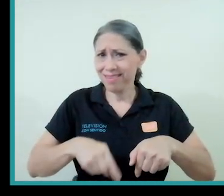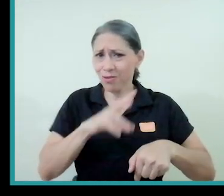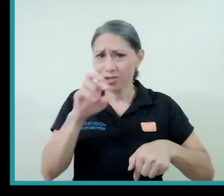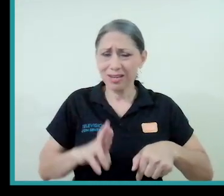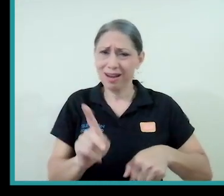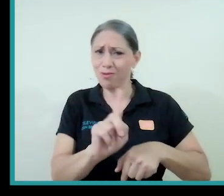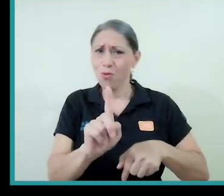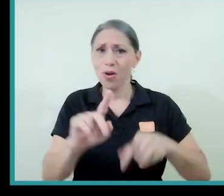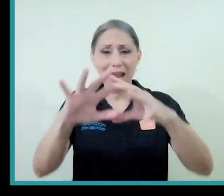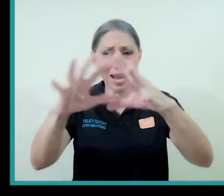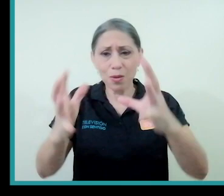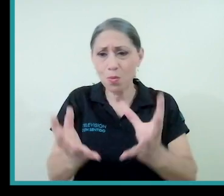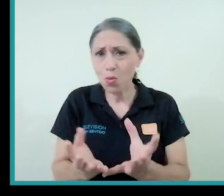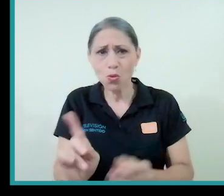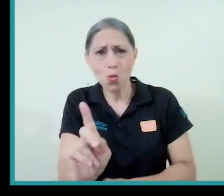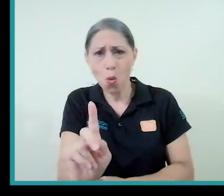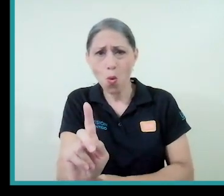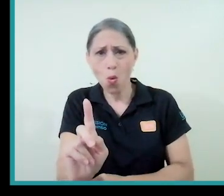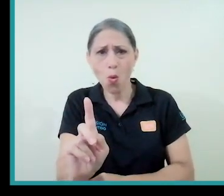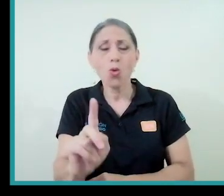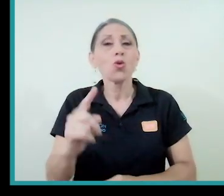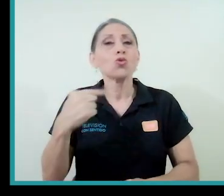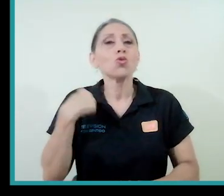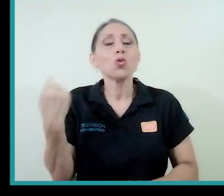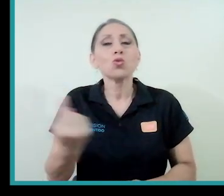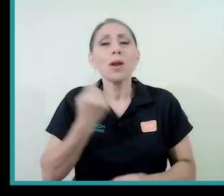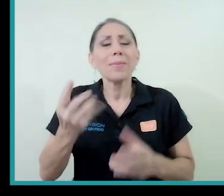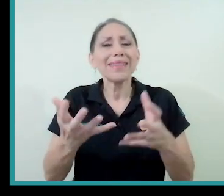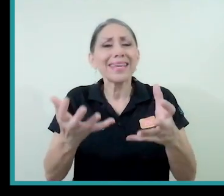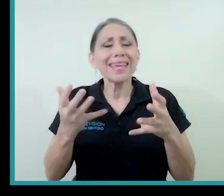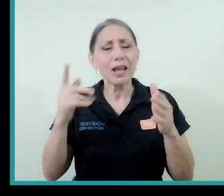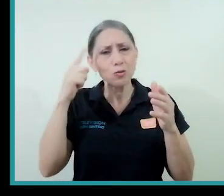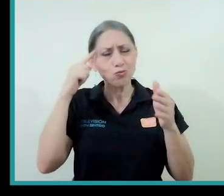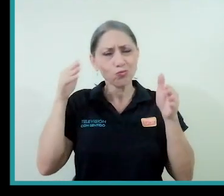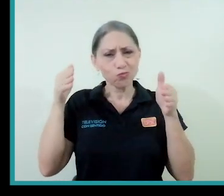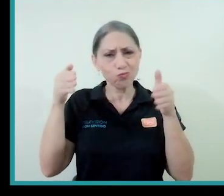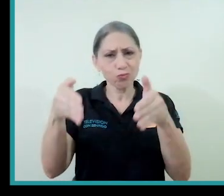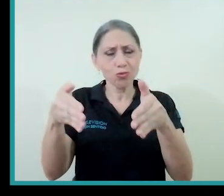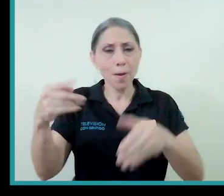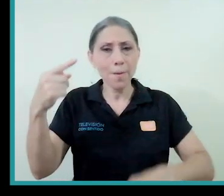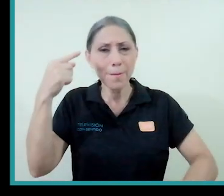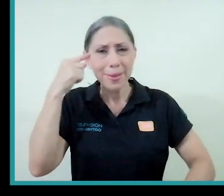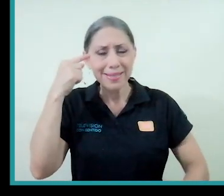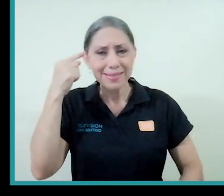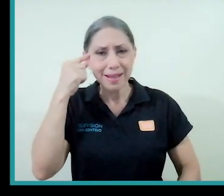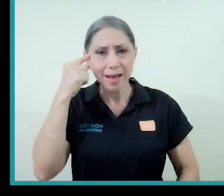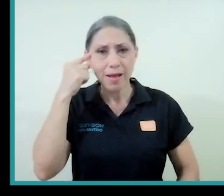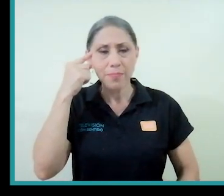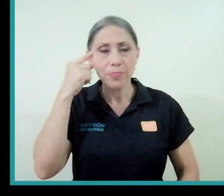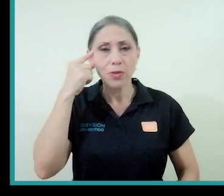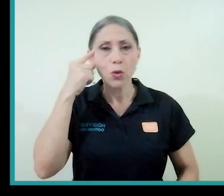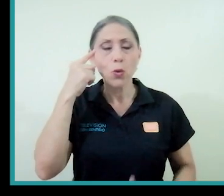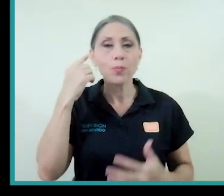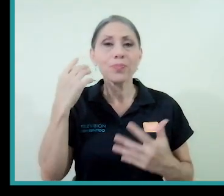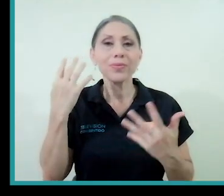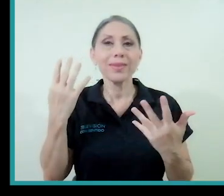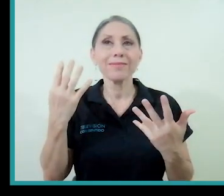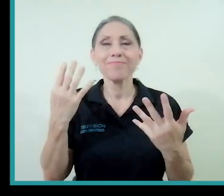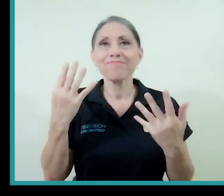Costa Rica. Entonces, yo solamente quisiera concentrarme, por ejemplo, pensando en que la